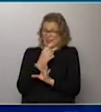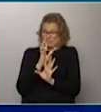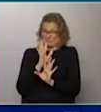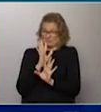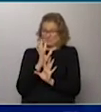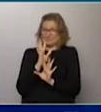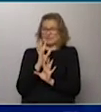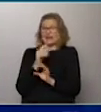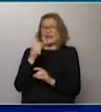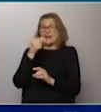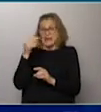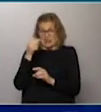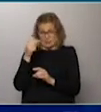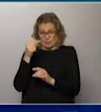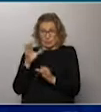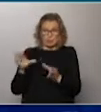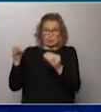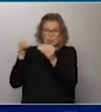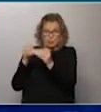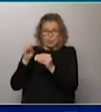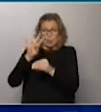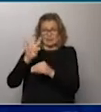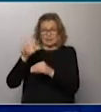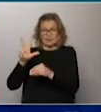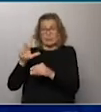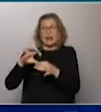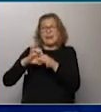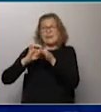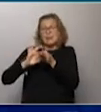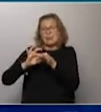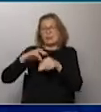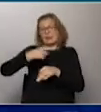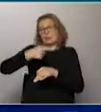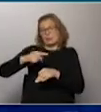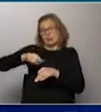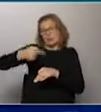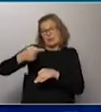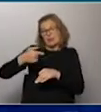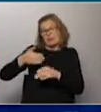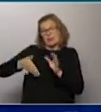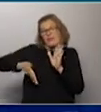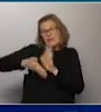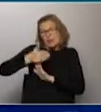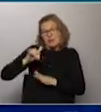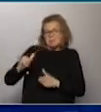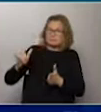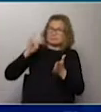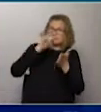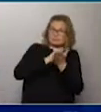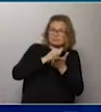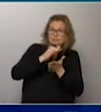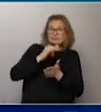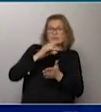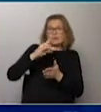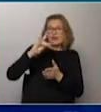Si dan negativos esos 43, estarán habilitados para el miércoles, la semana que viene, viajar a Cochabamba, a Bolivia, para